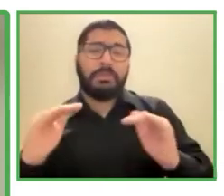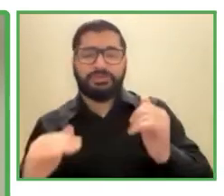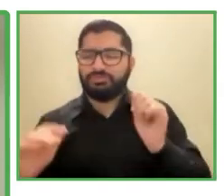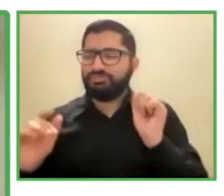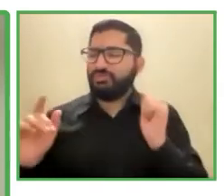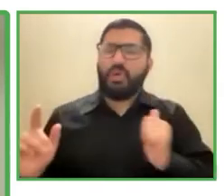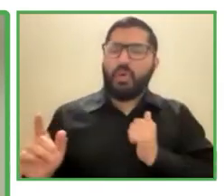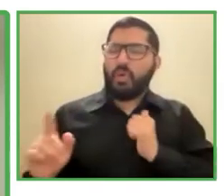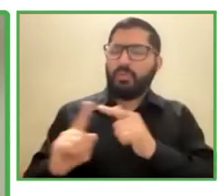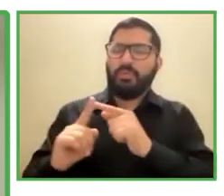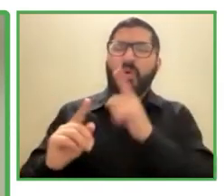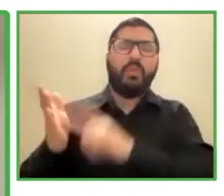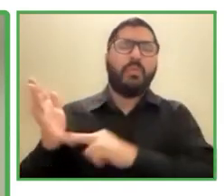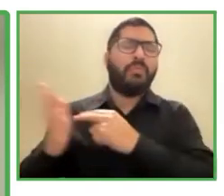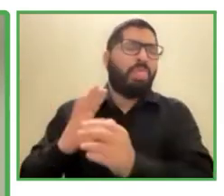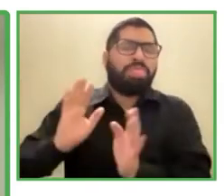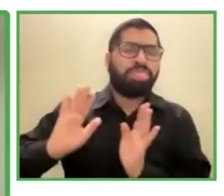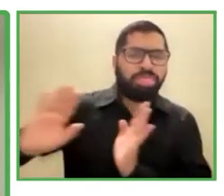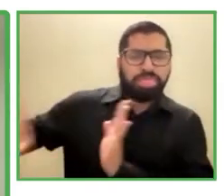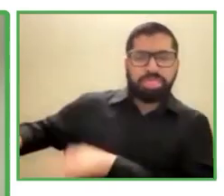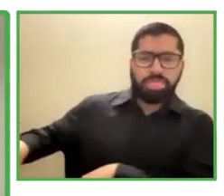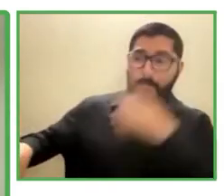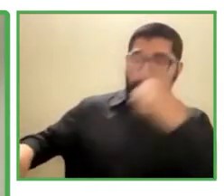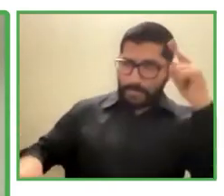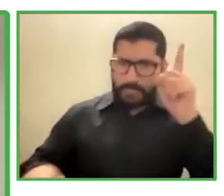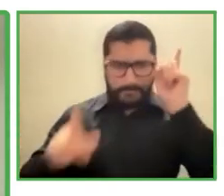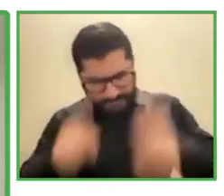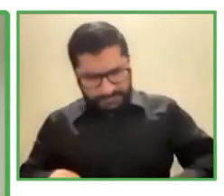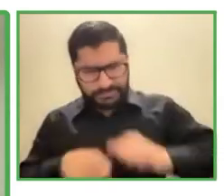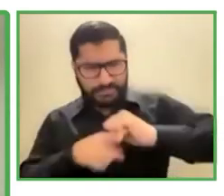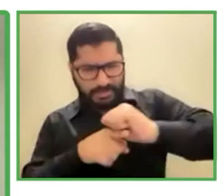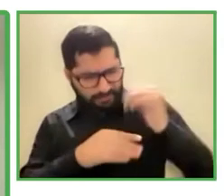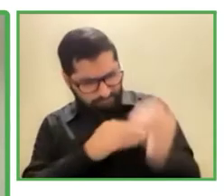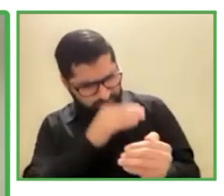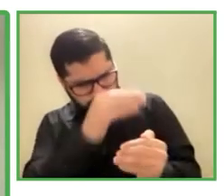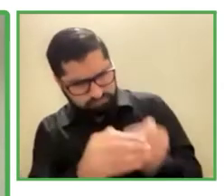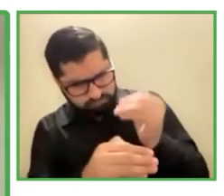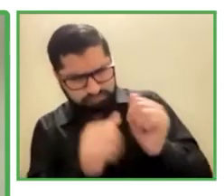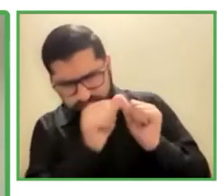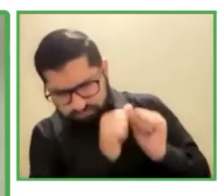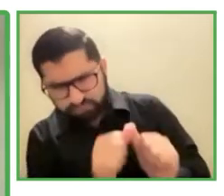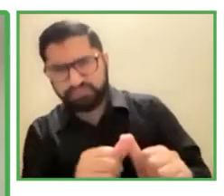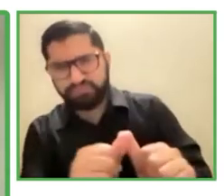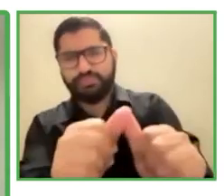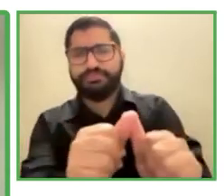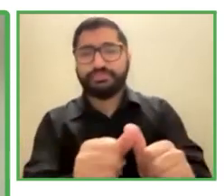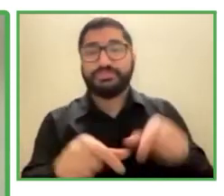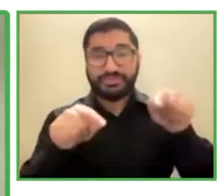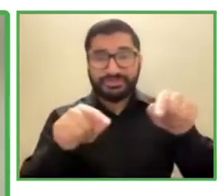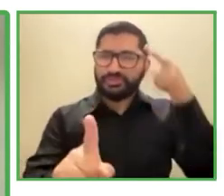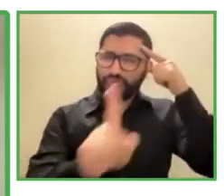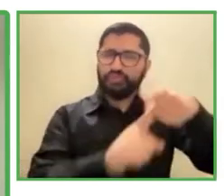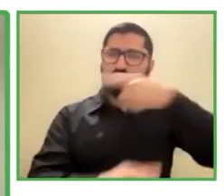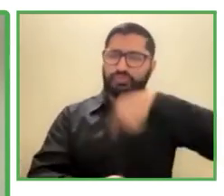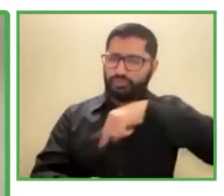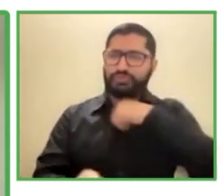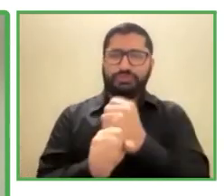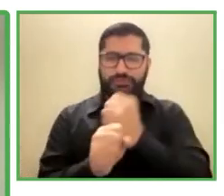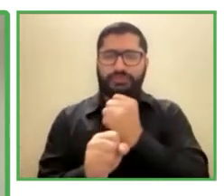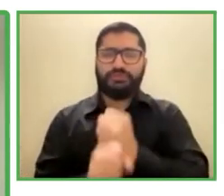Eso, desde lo que nosotros estamos haciendo. Bueno, es el tiempo de